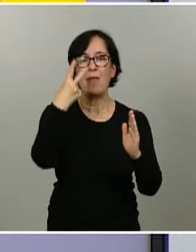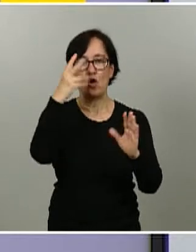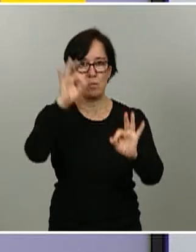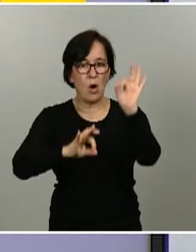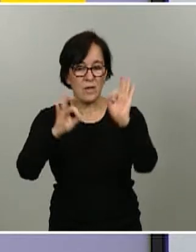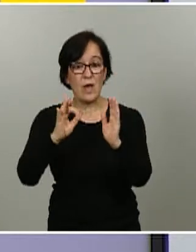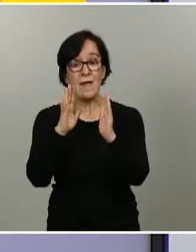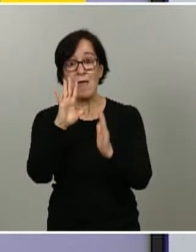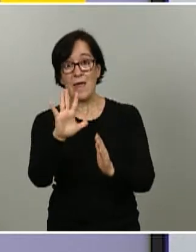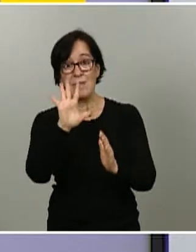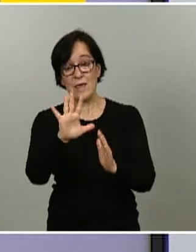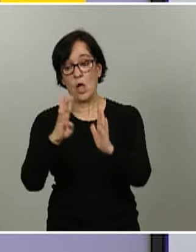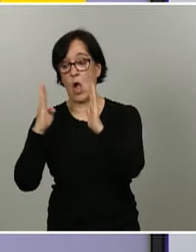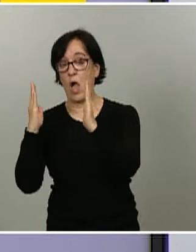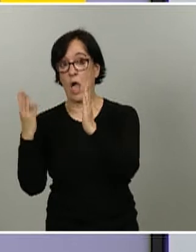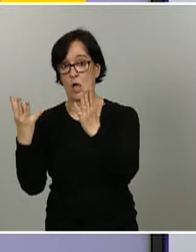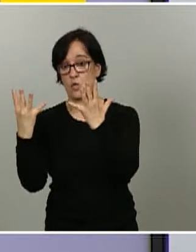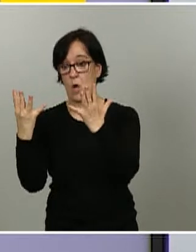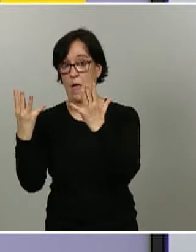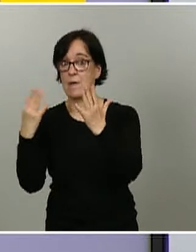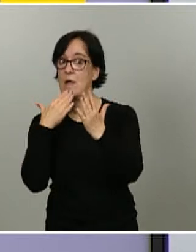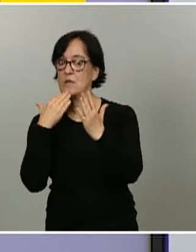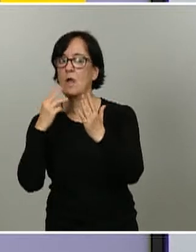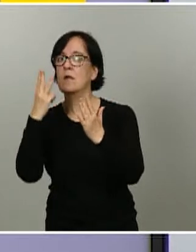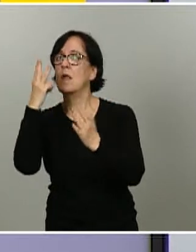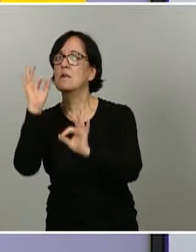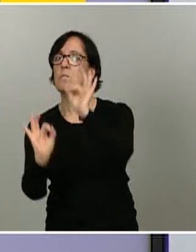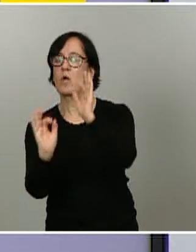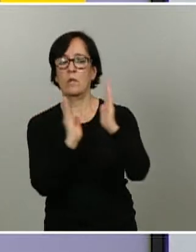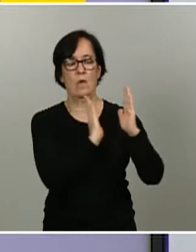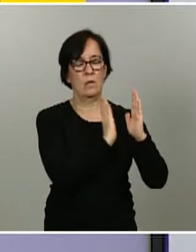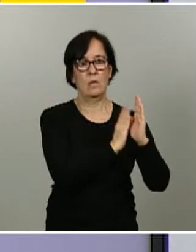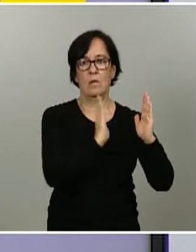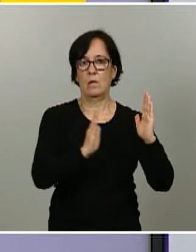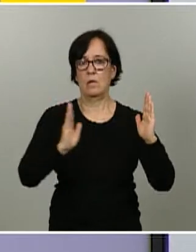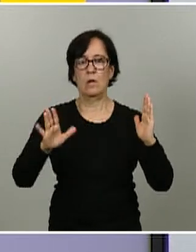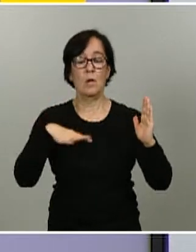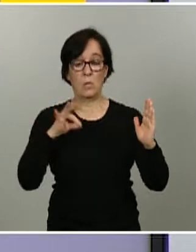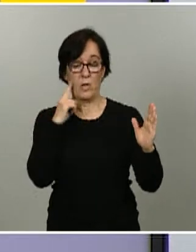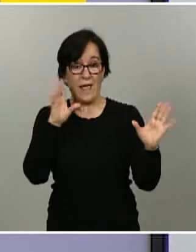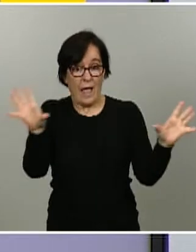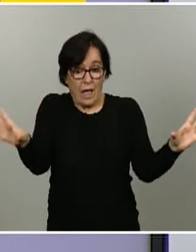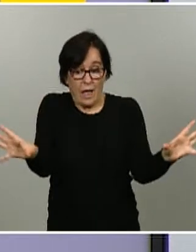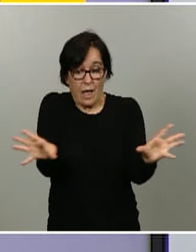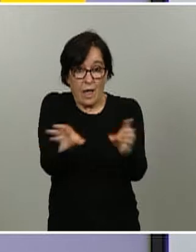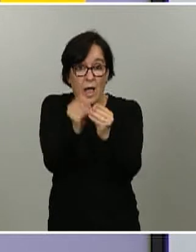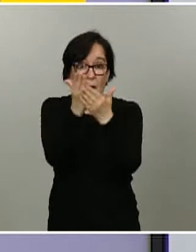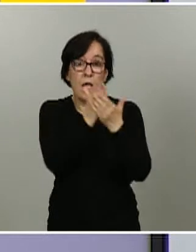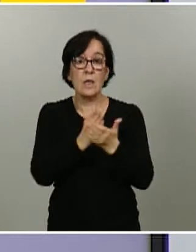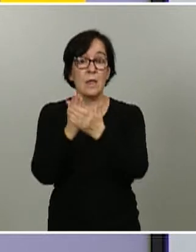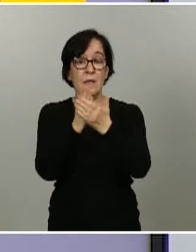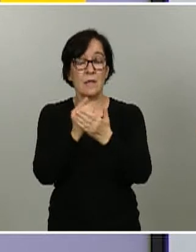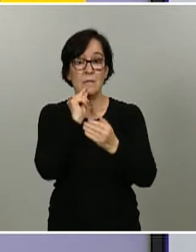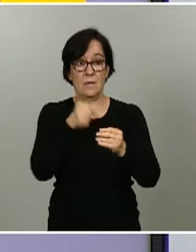cinco a nueve años es de 3%. Por lo tanto, lo que podemos decir con los datos del estudio es que la prevalencia en esta